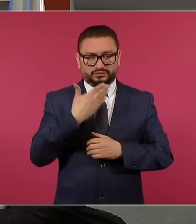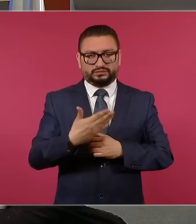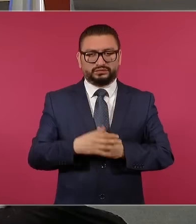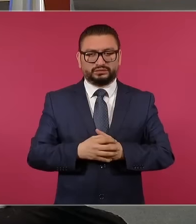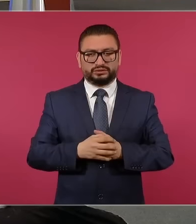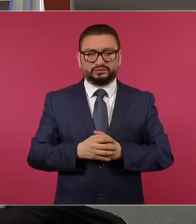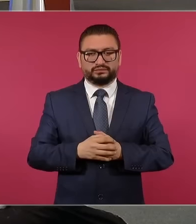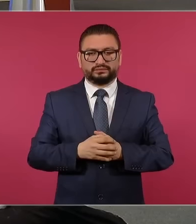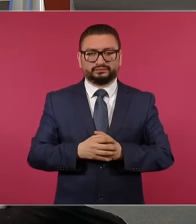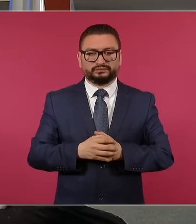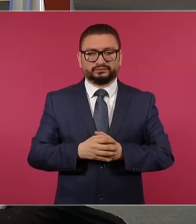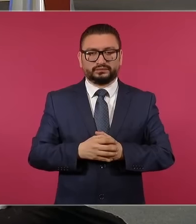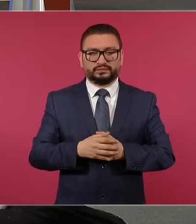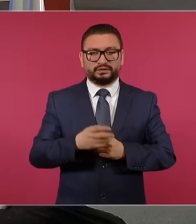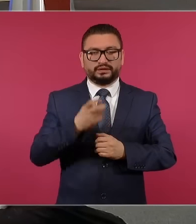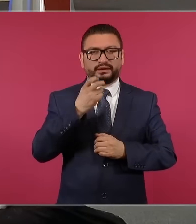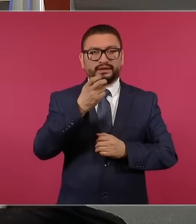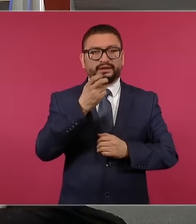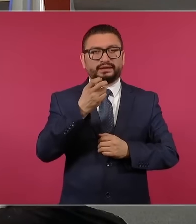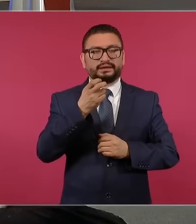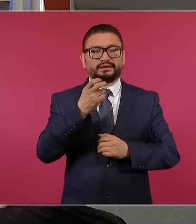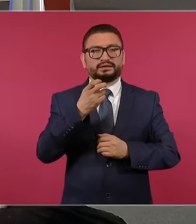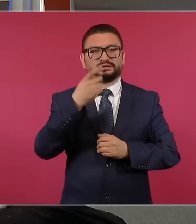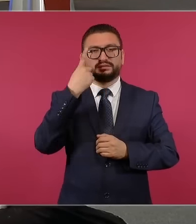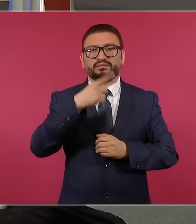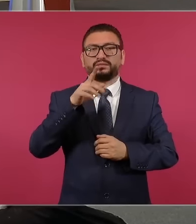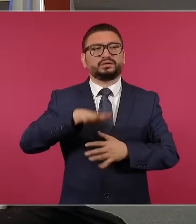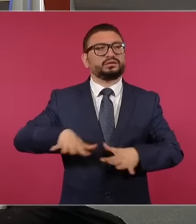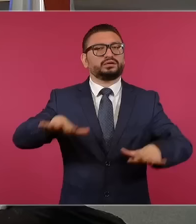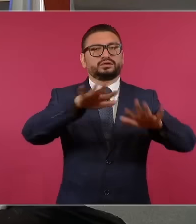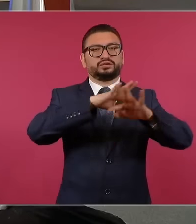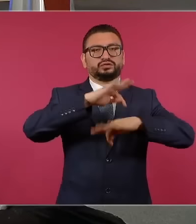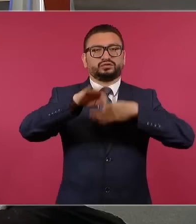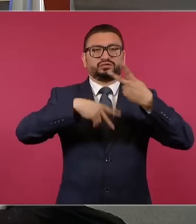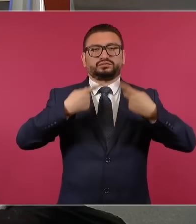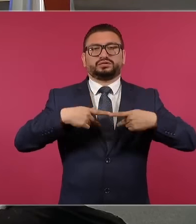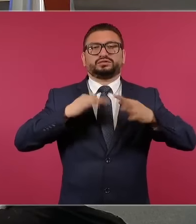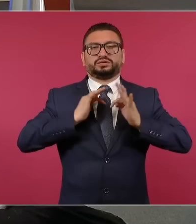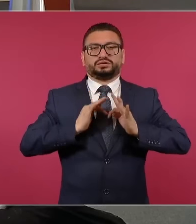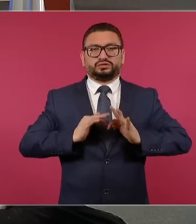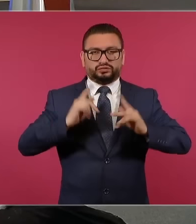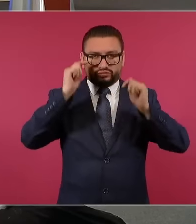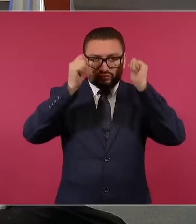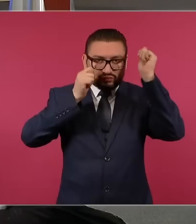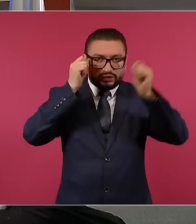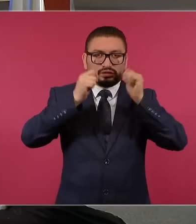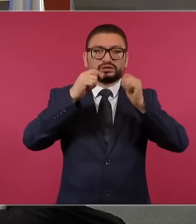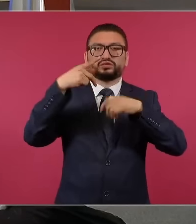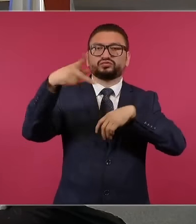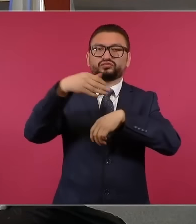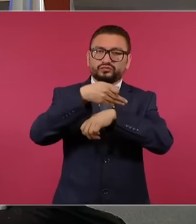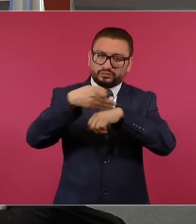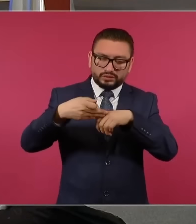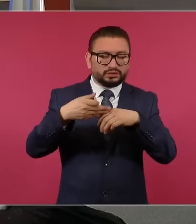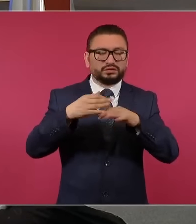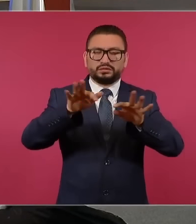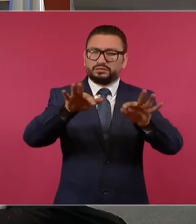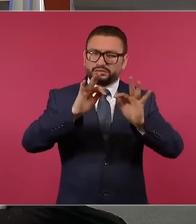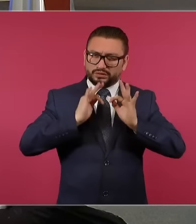es para tranquilidad de turistas, de sus familiares. Y